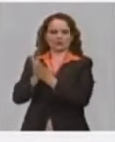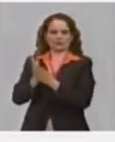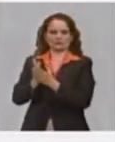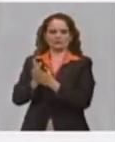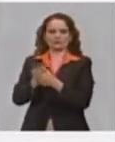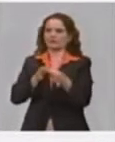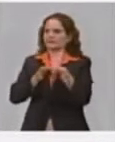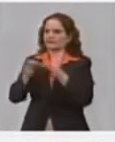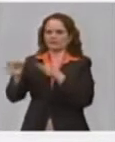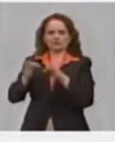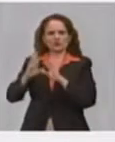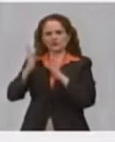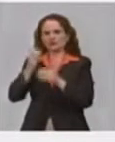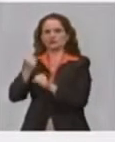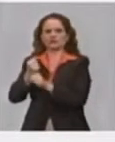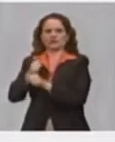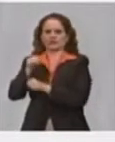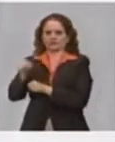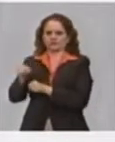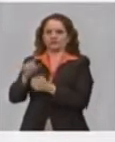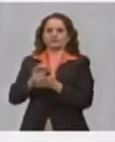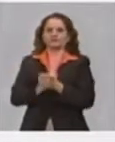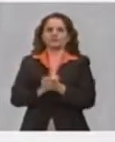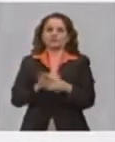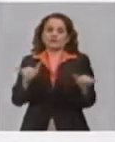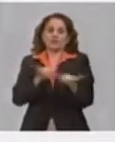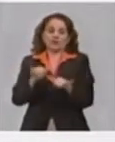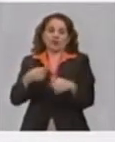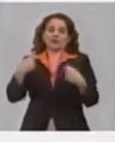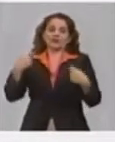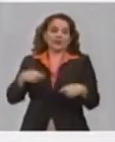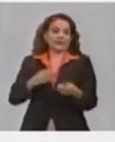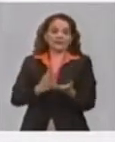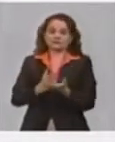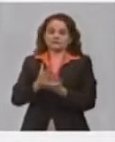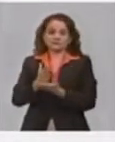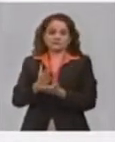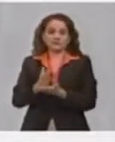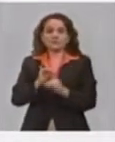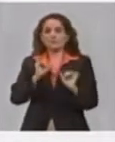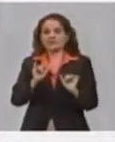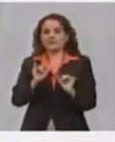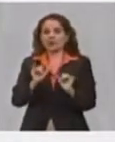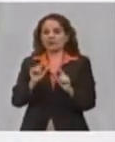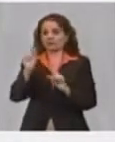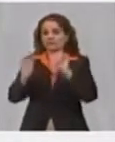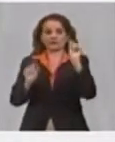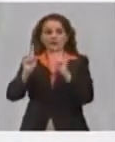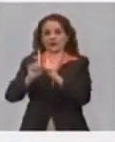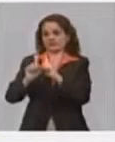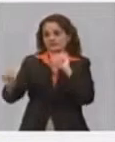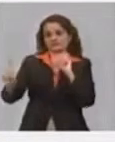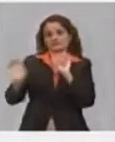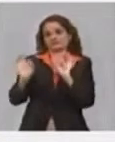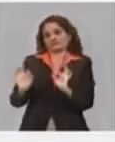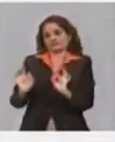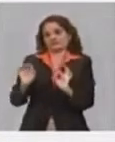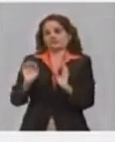de la actividad porque había que también mantener el aislamiento social y el distanciamiento